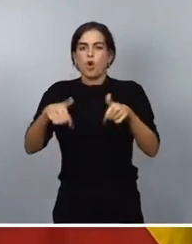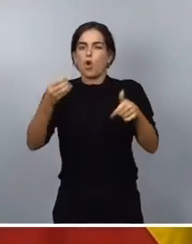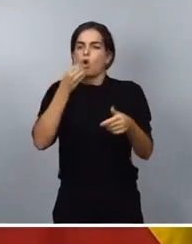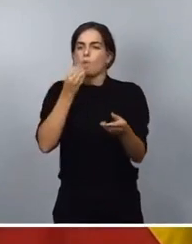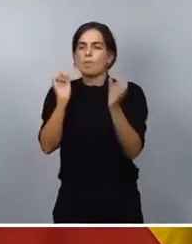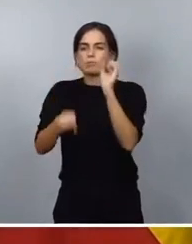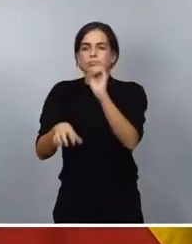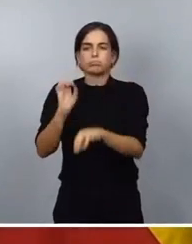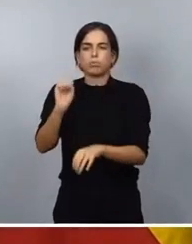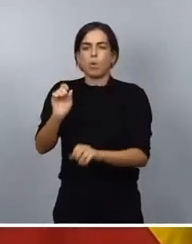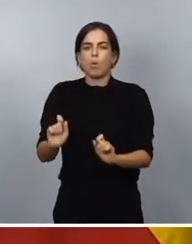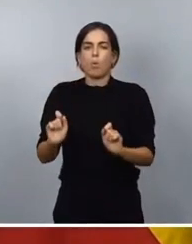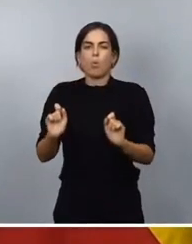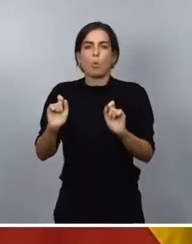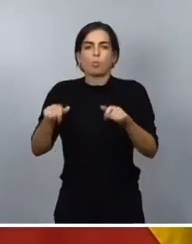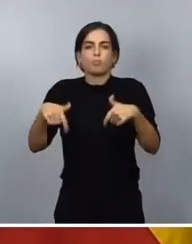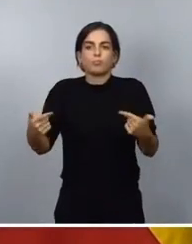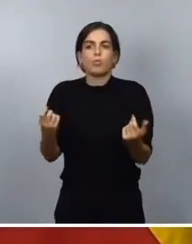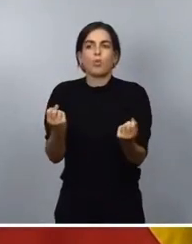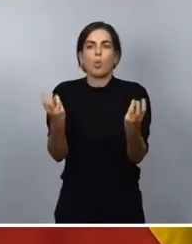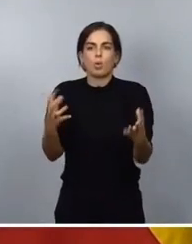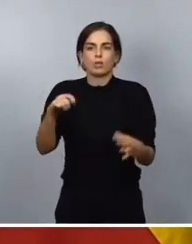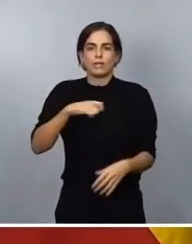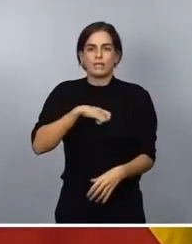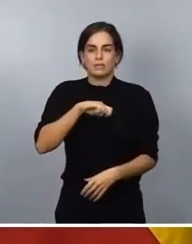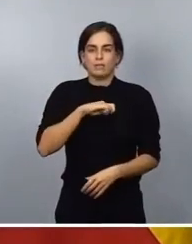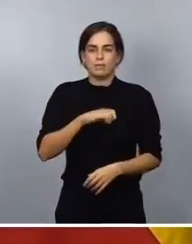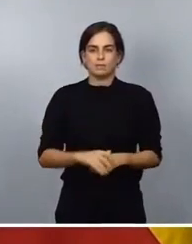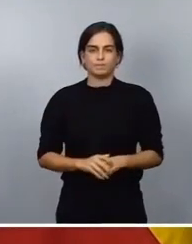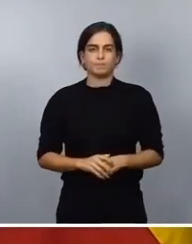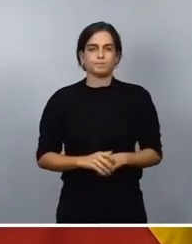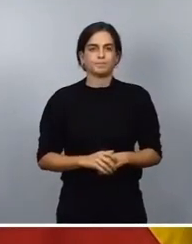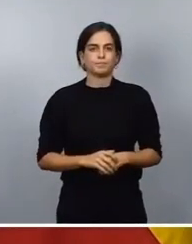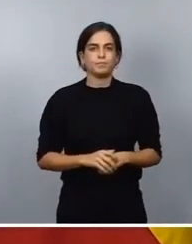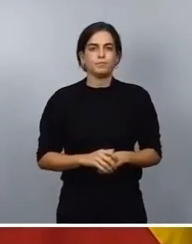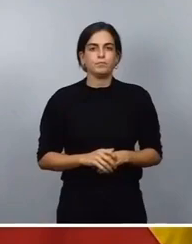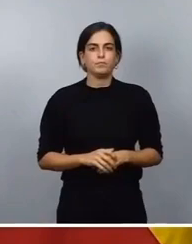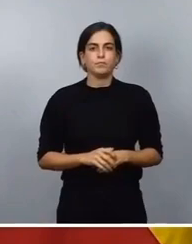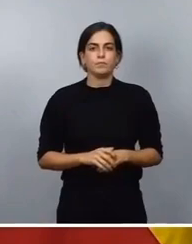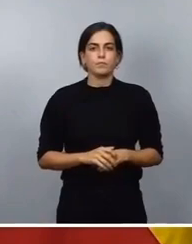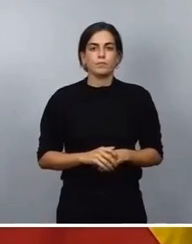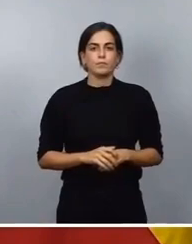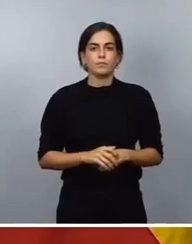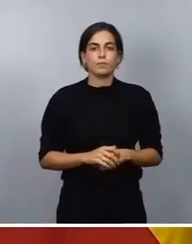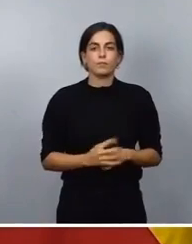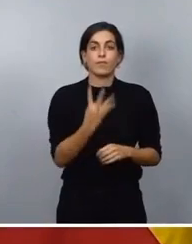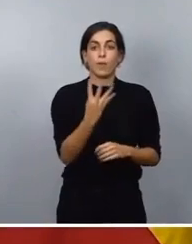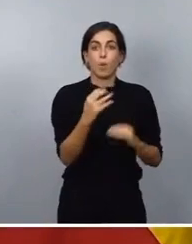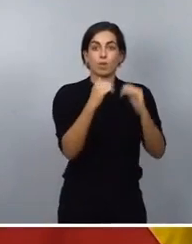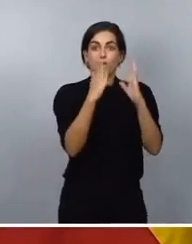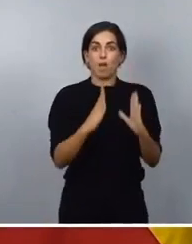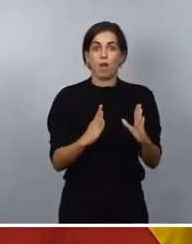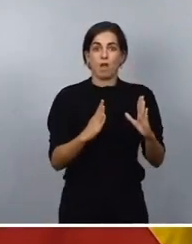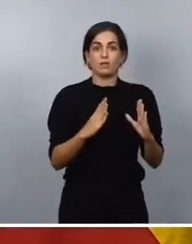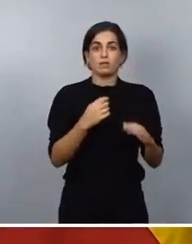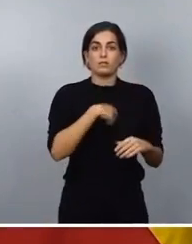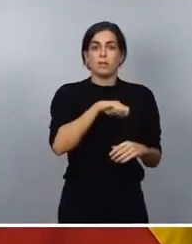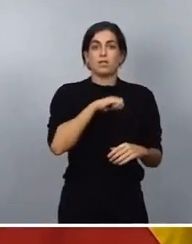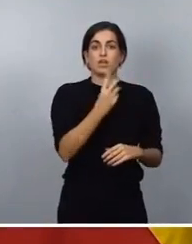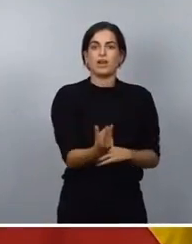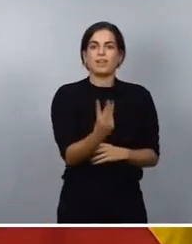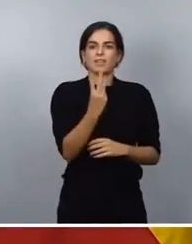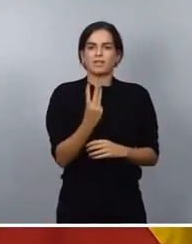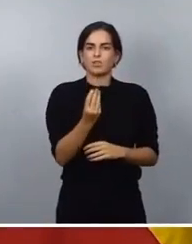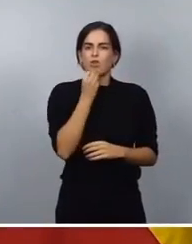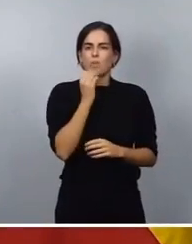España. Tres de cada cuatro hogares españoles desperdician alimentos